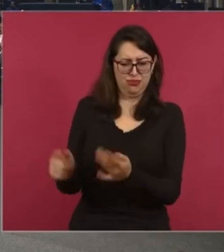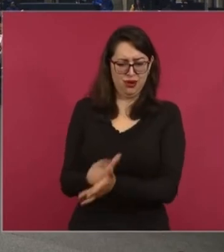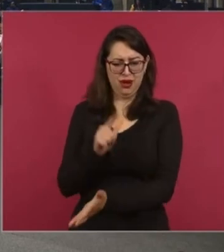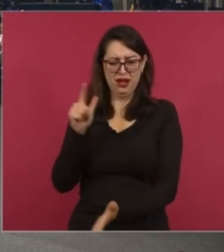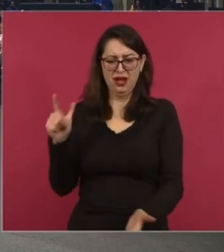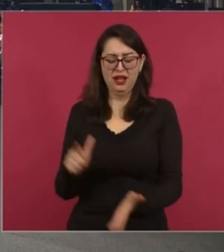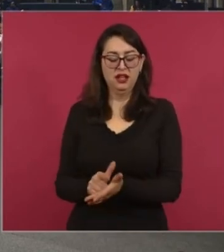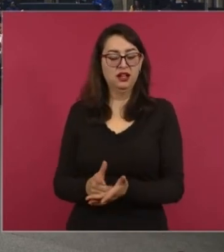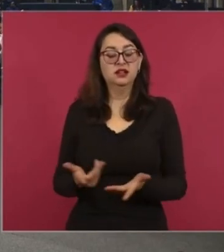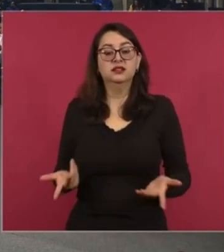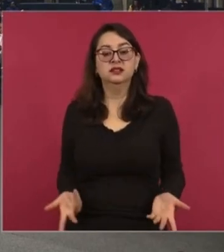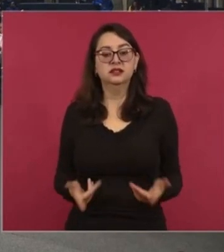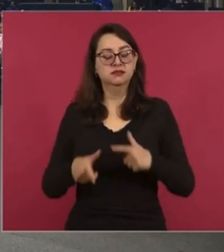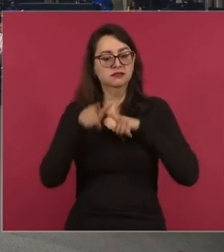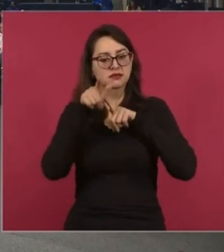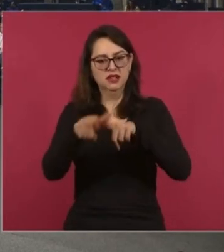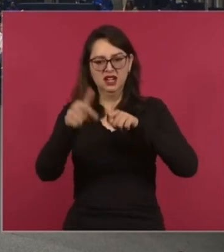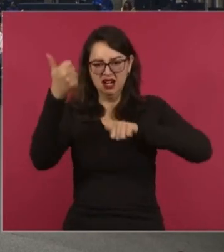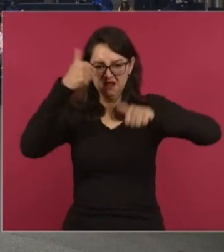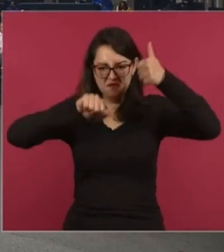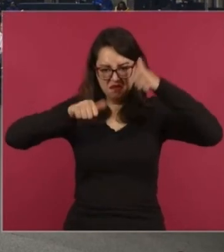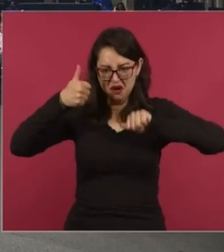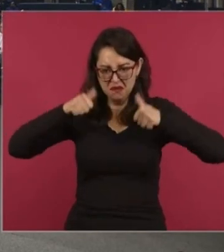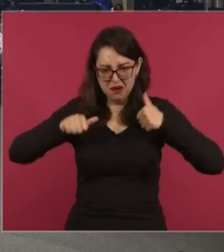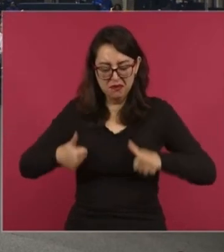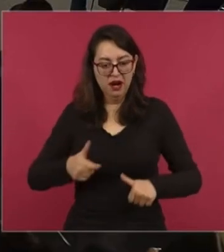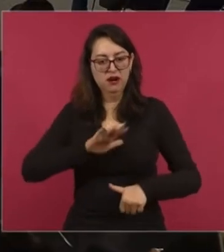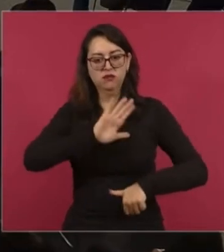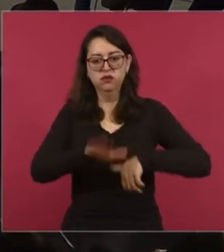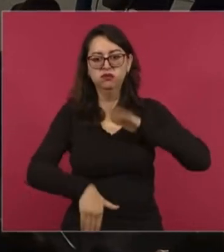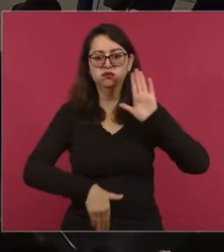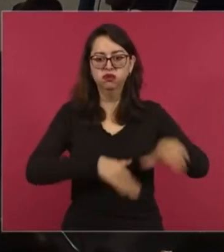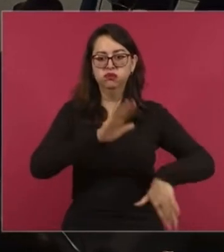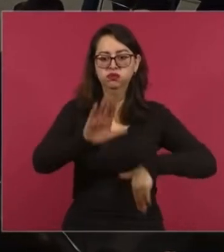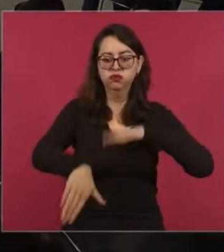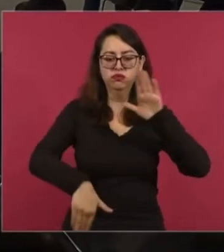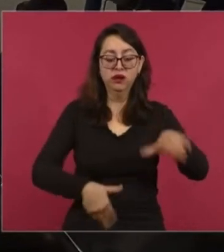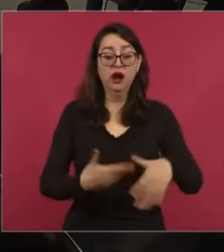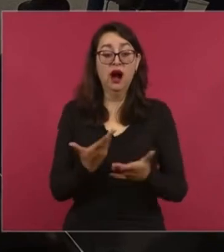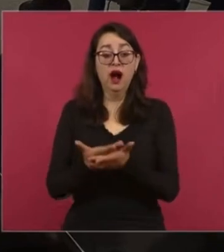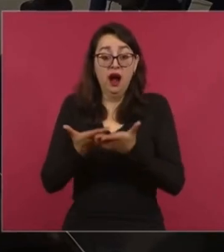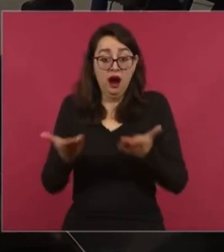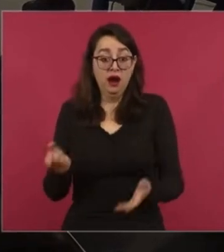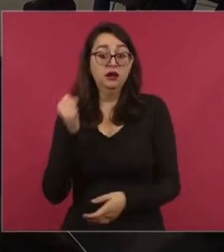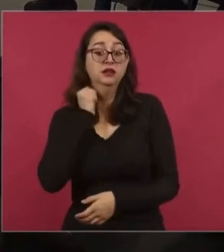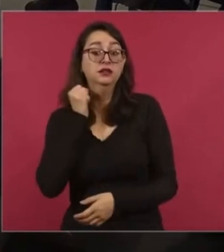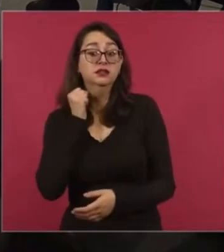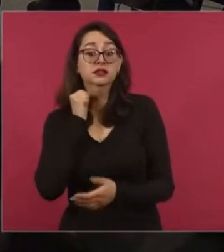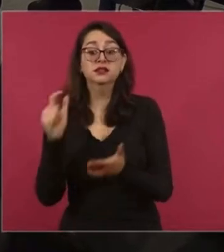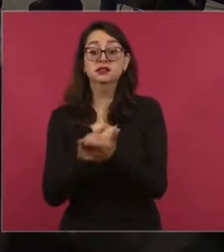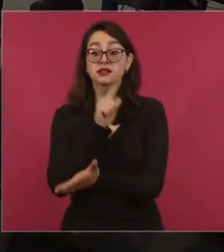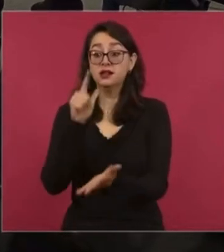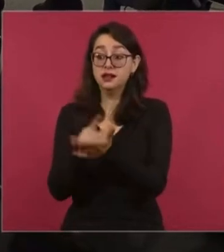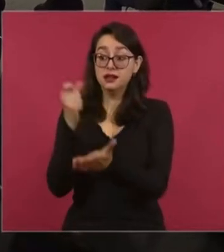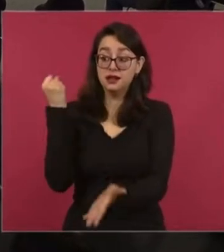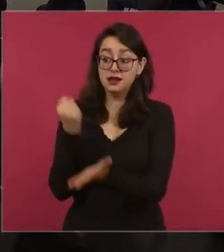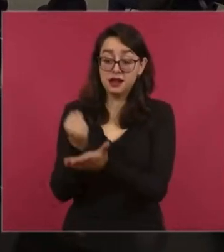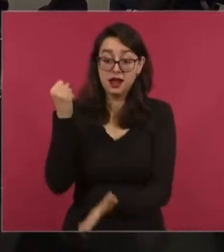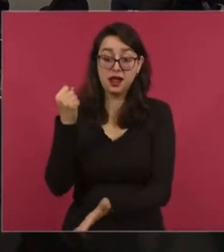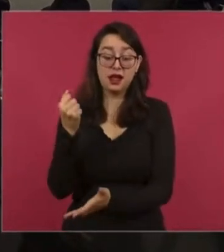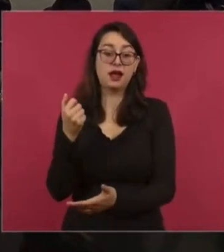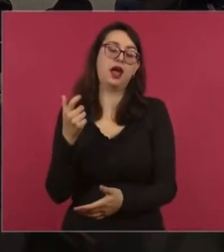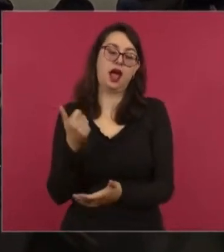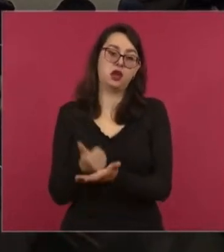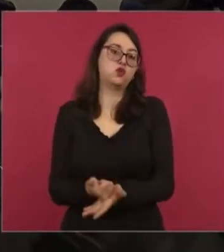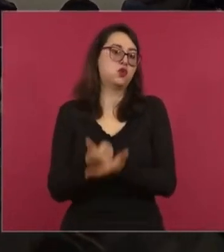Sigue muriendo muchísima gente y al aprobar el Senado esta ley se van a evitar muchas muertes. Por